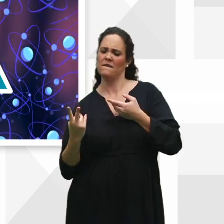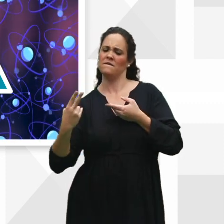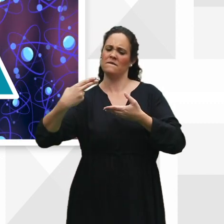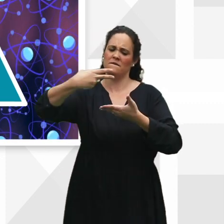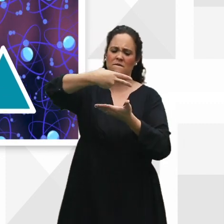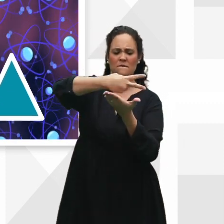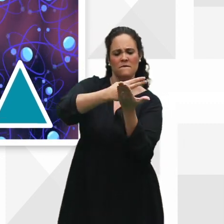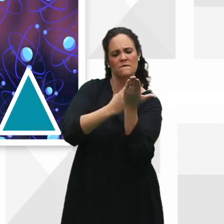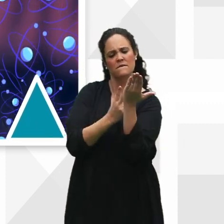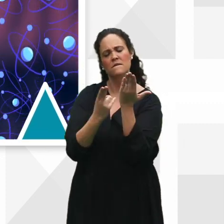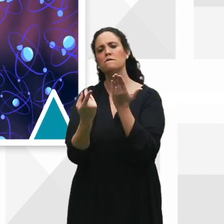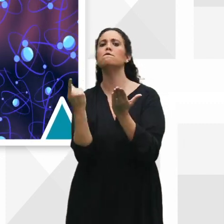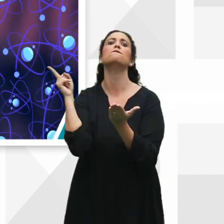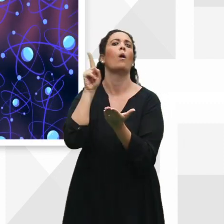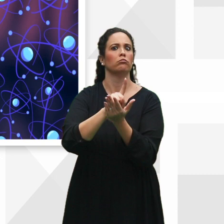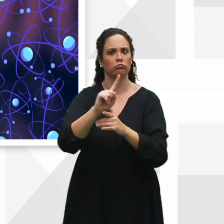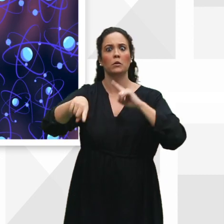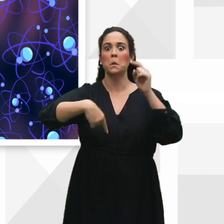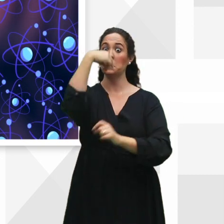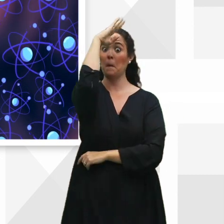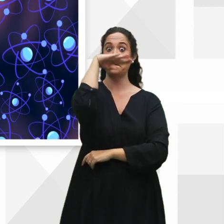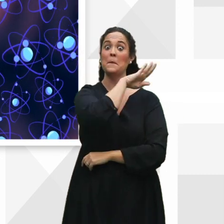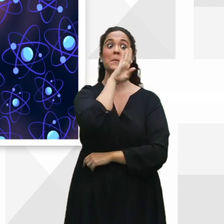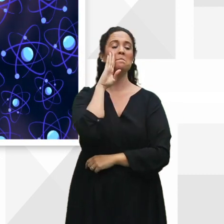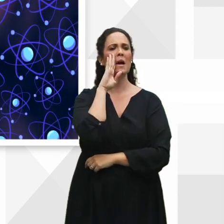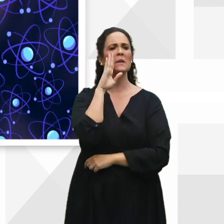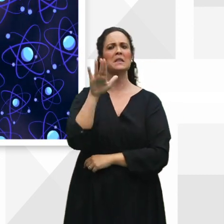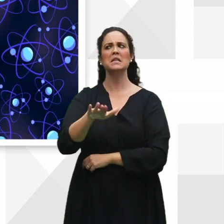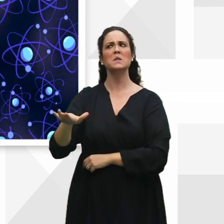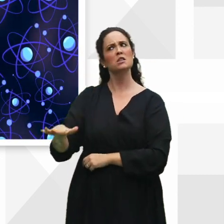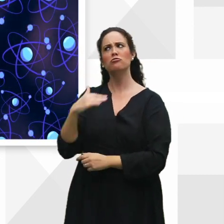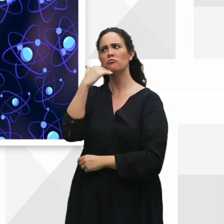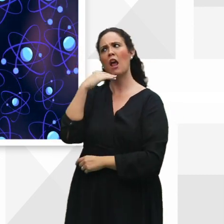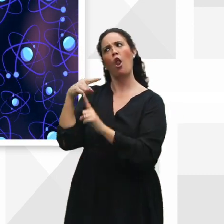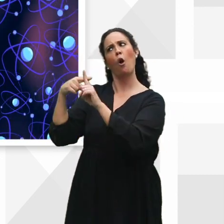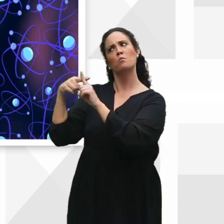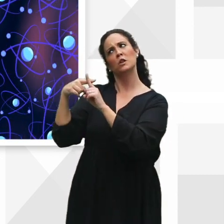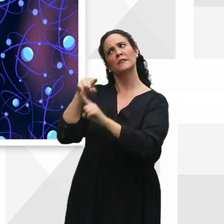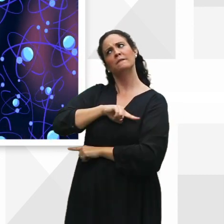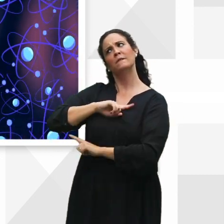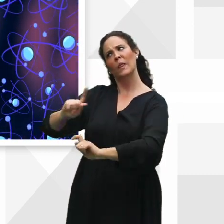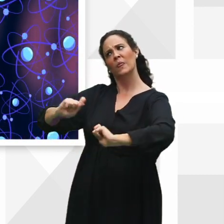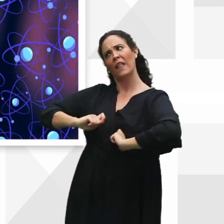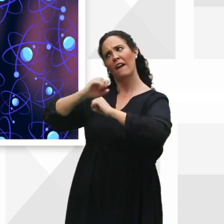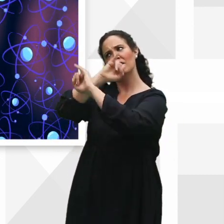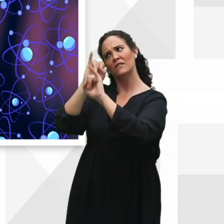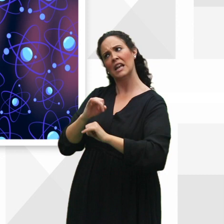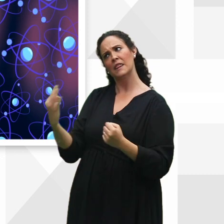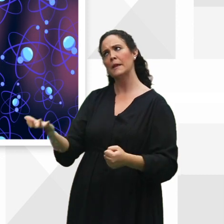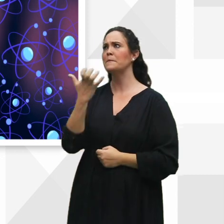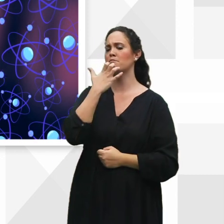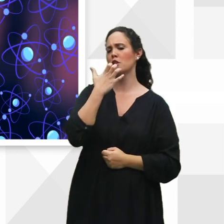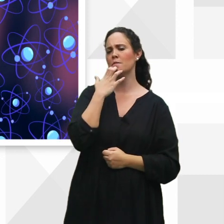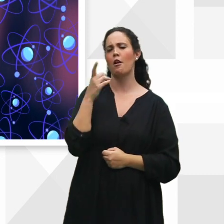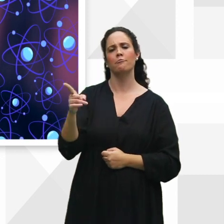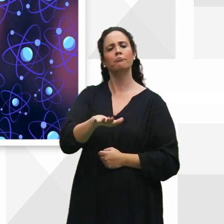Después, los padres y madres pensaremos tres cosas que hacen nuestros hijos e hijas y nos hacen sentir bien. Por ejemplo, darme